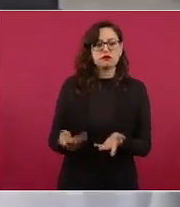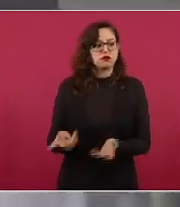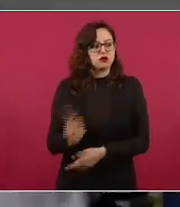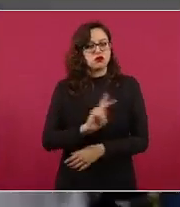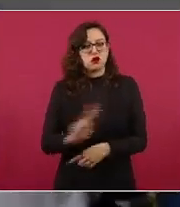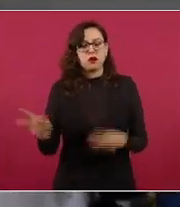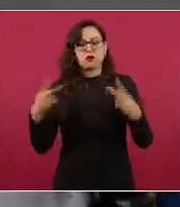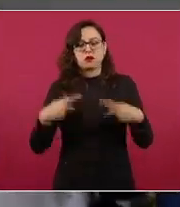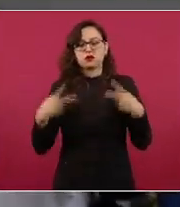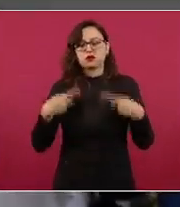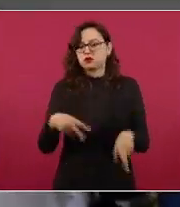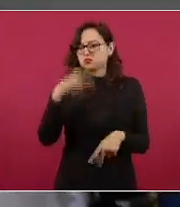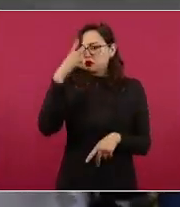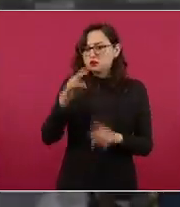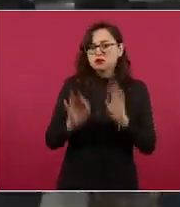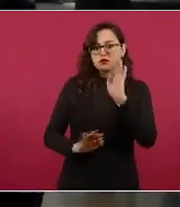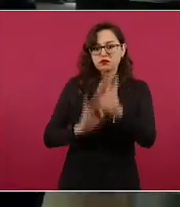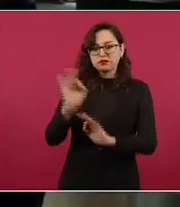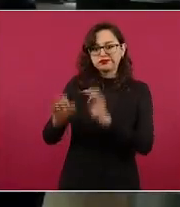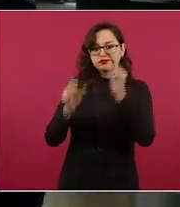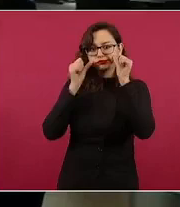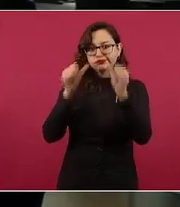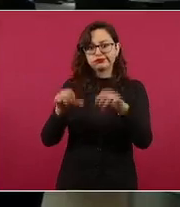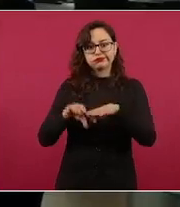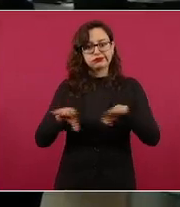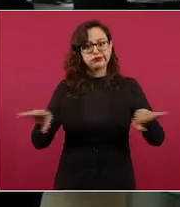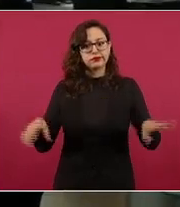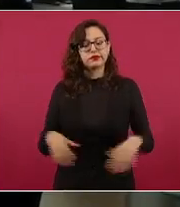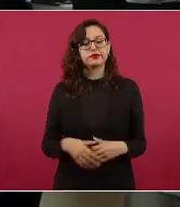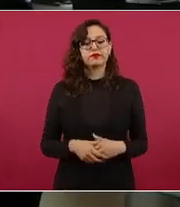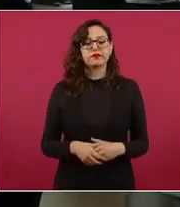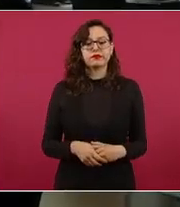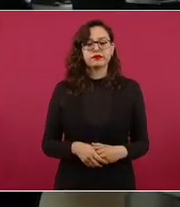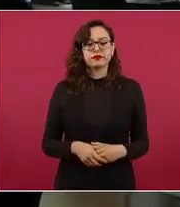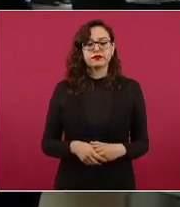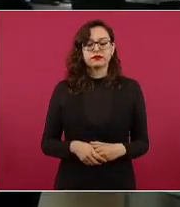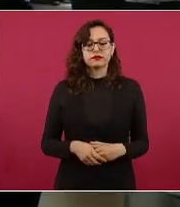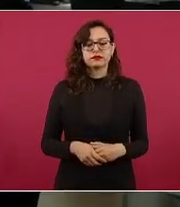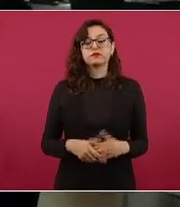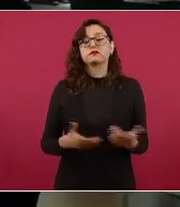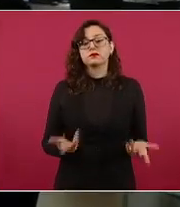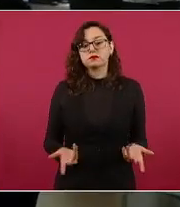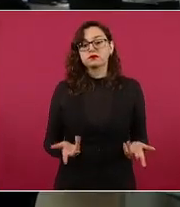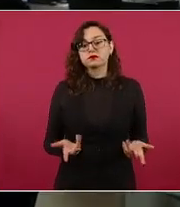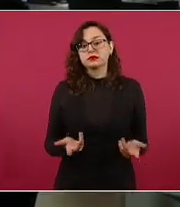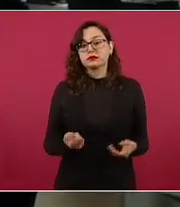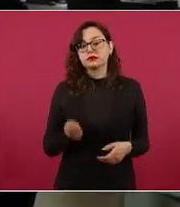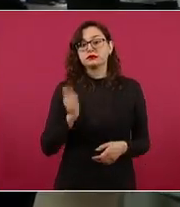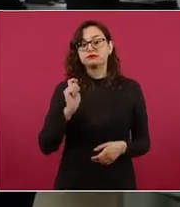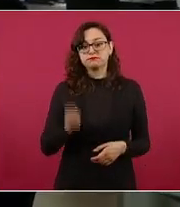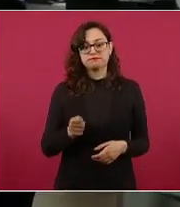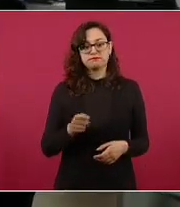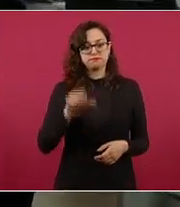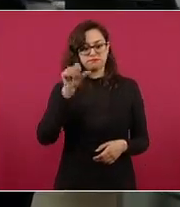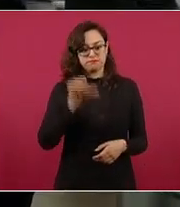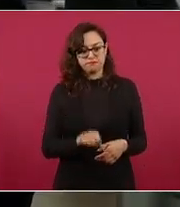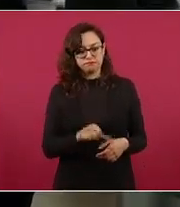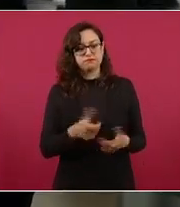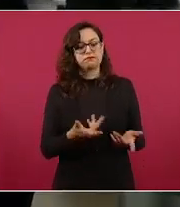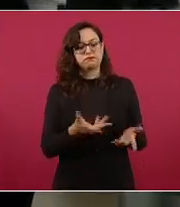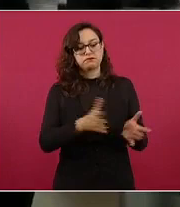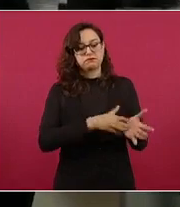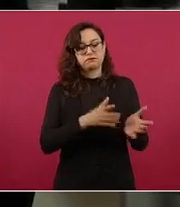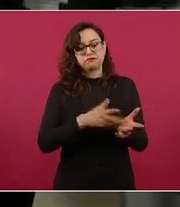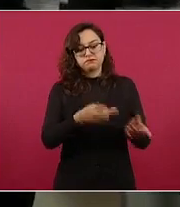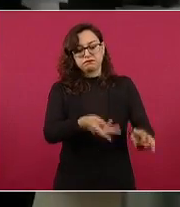atención por algún especialista. La intención de esta jornada es que por la noche, posterior a atender al último médico, tengamos